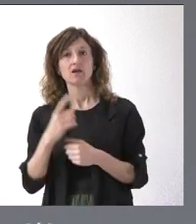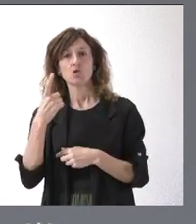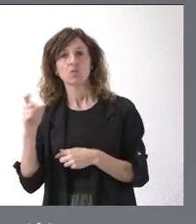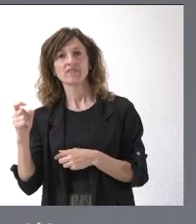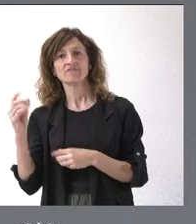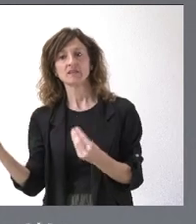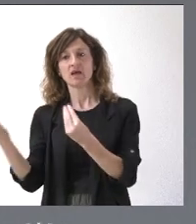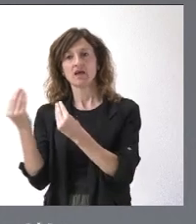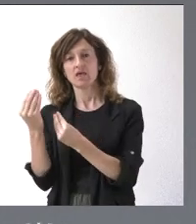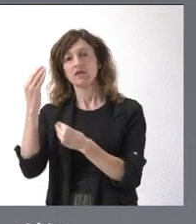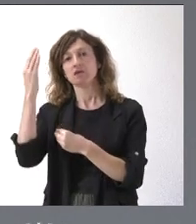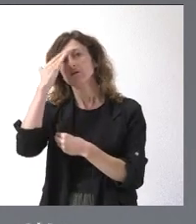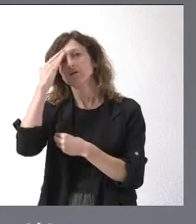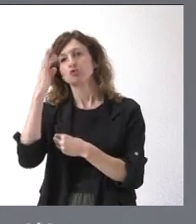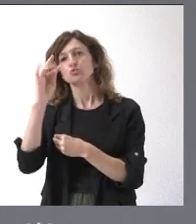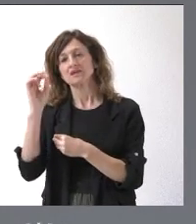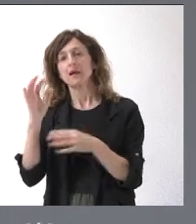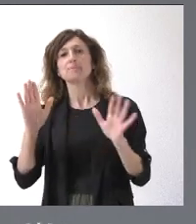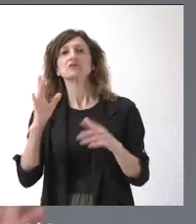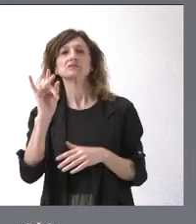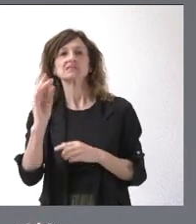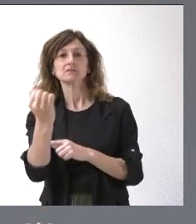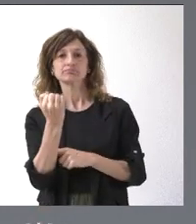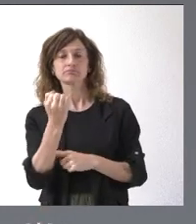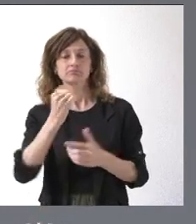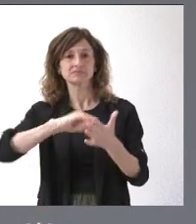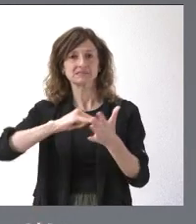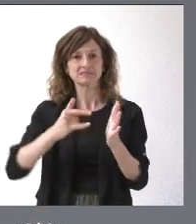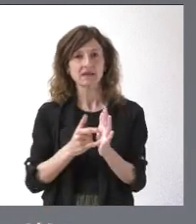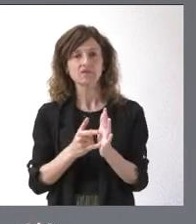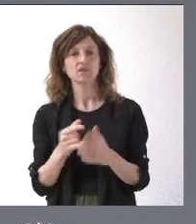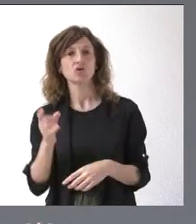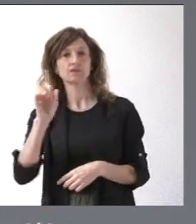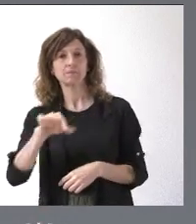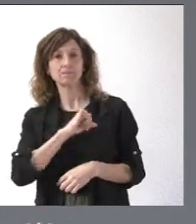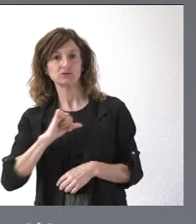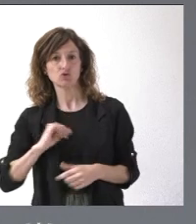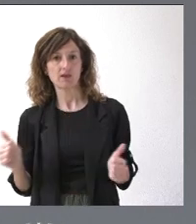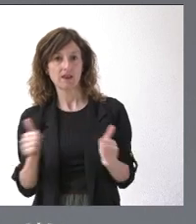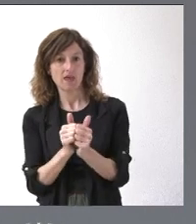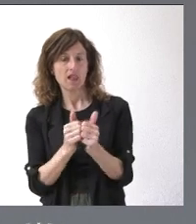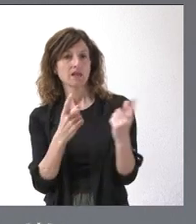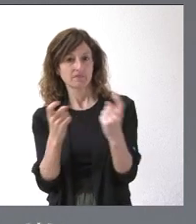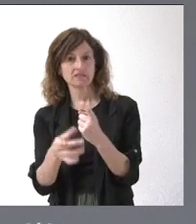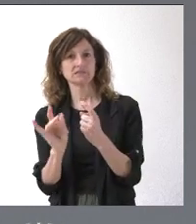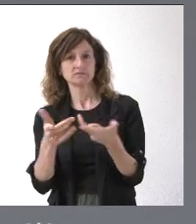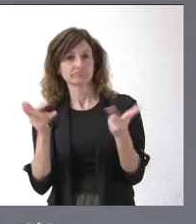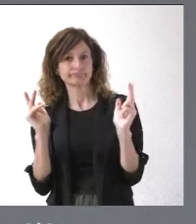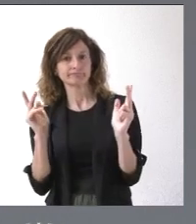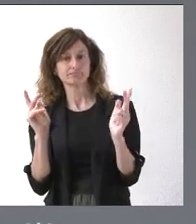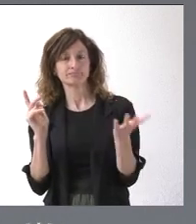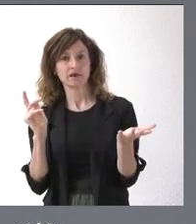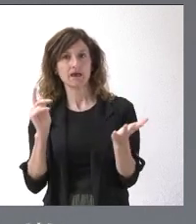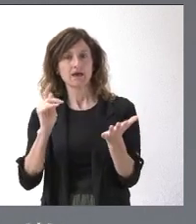tutela de nadie, pero sí con esos apoyos tanto técnicos como personales que puedan necesitar para ejercer